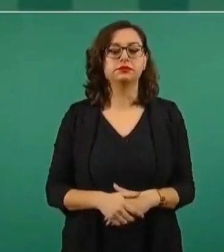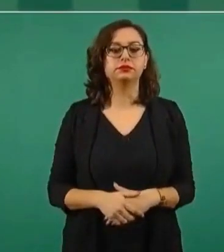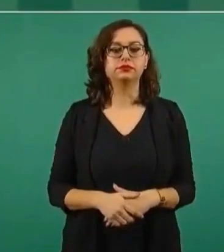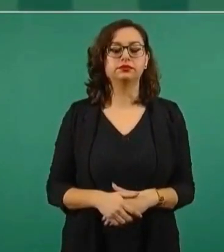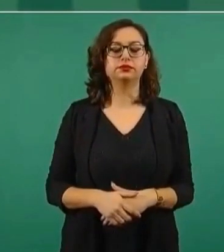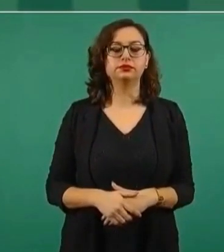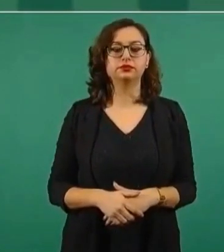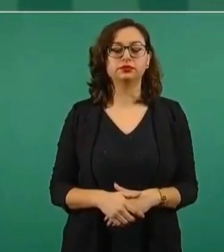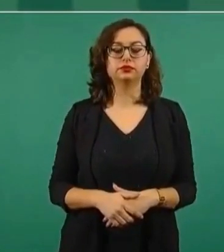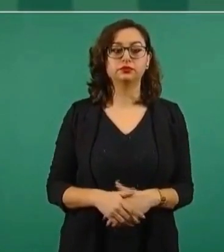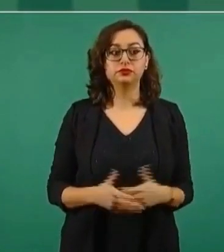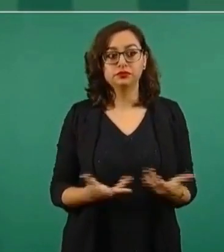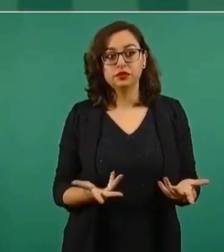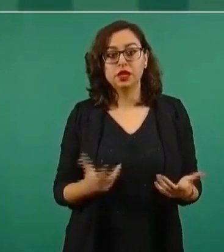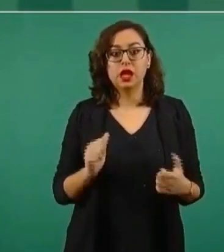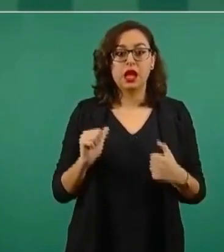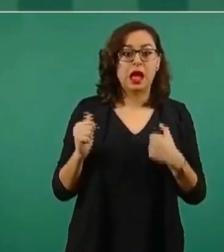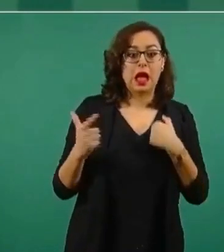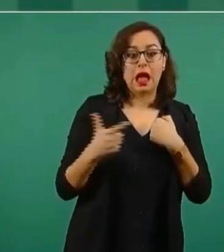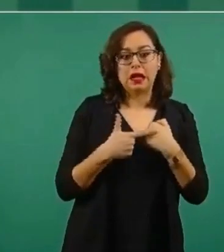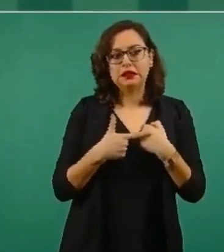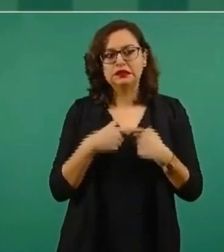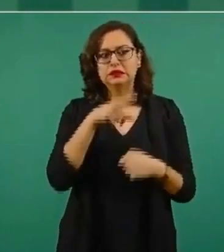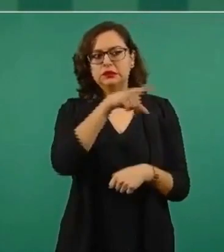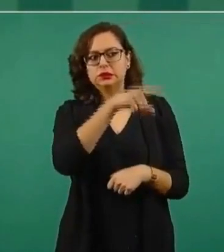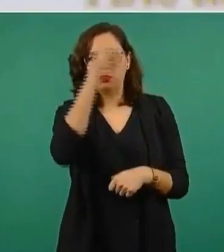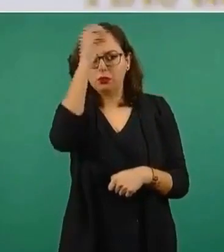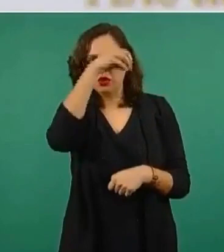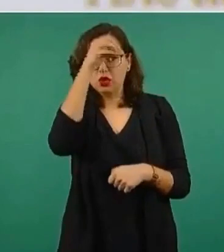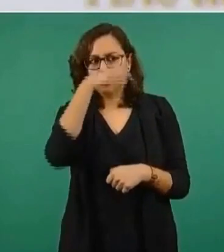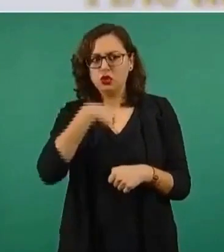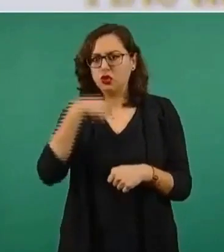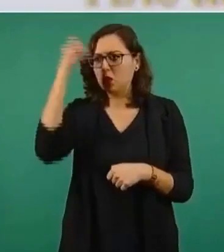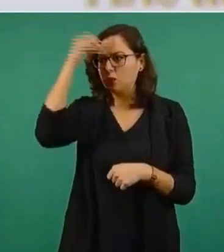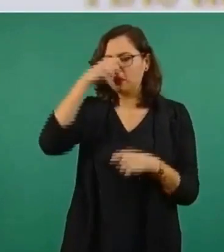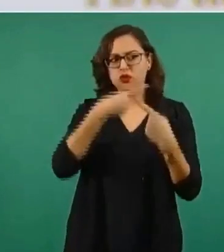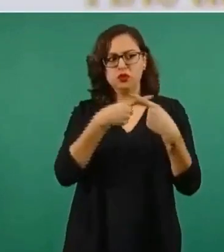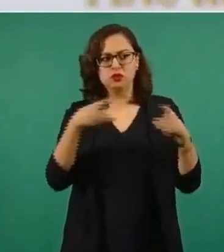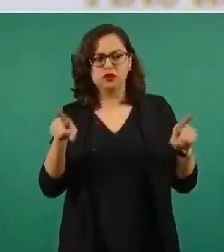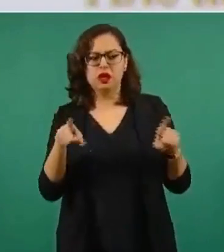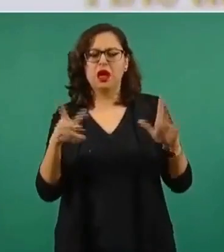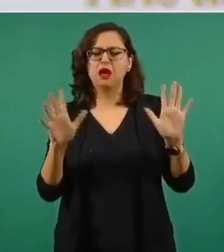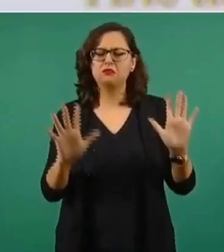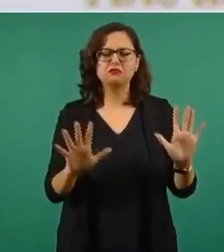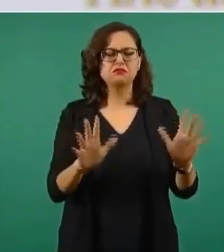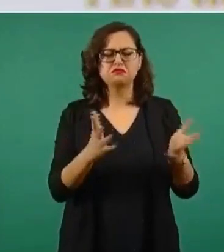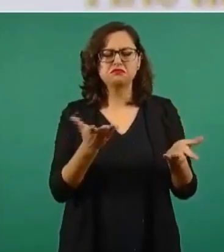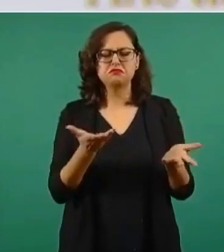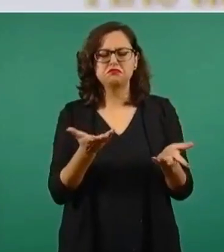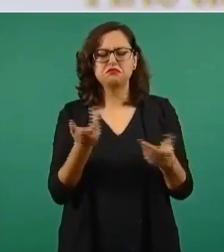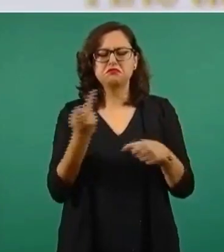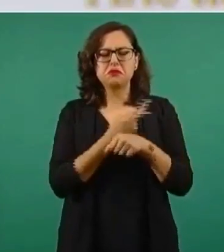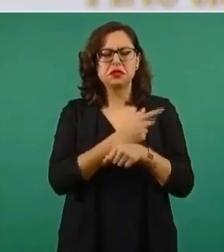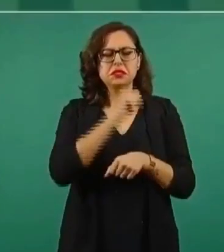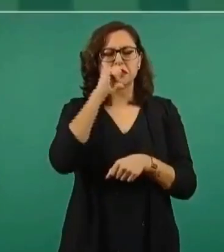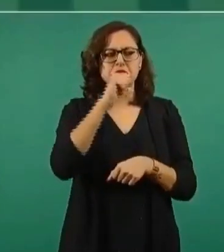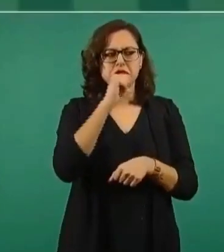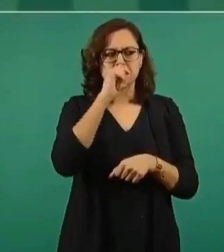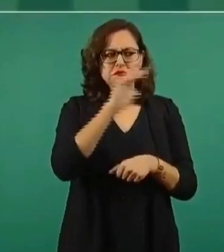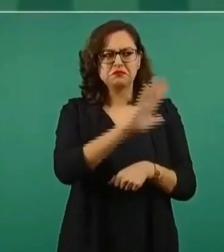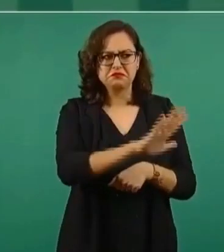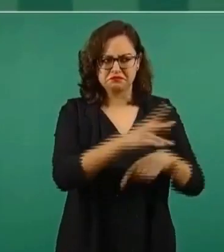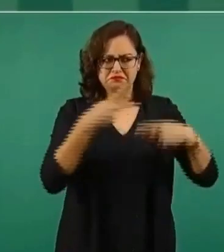diferencias, el mejor método es el método democrático, la consulta.